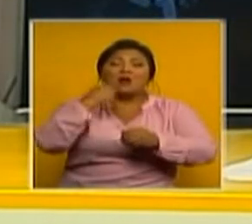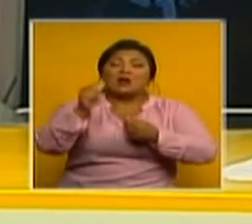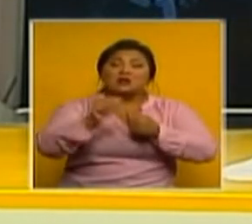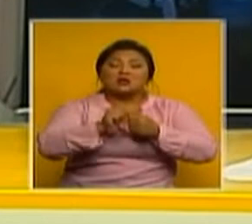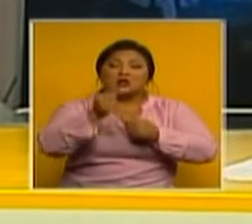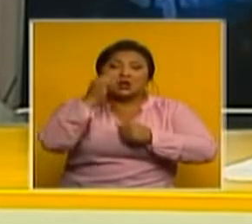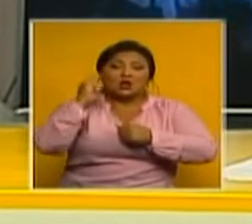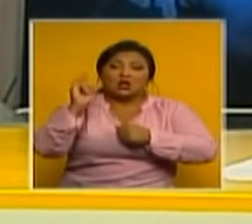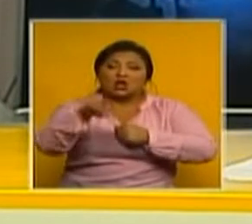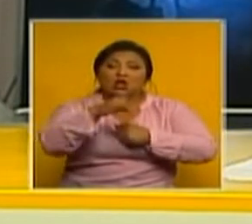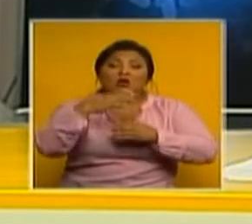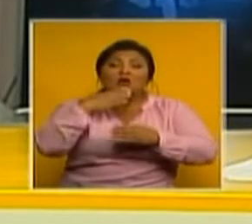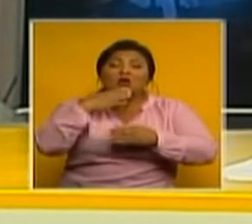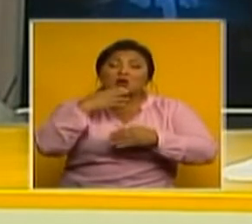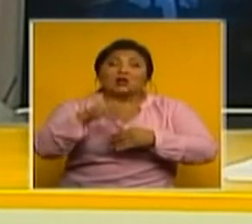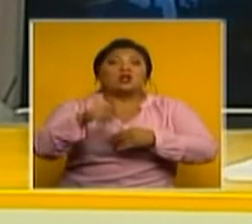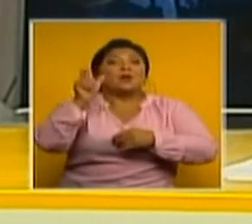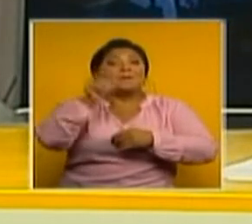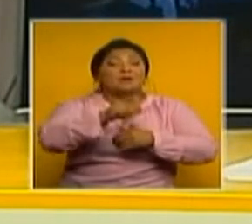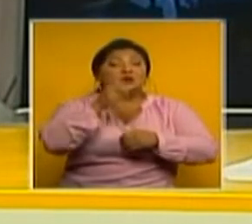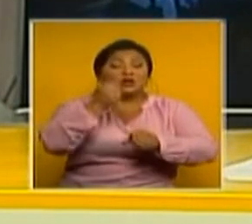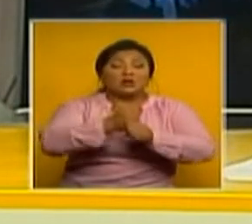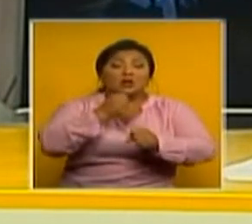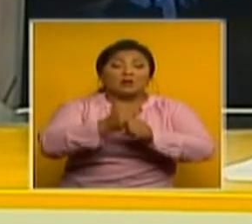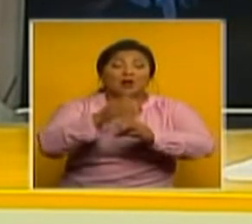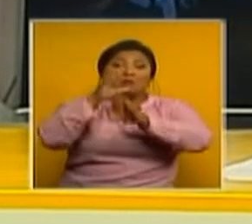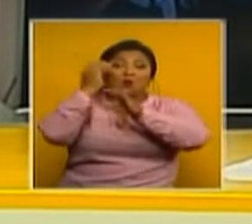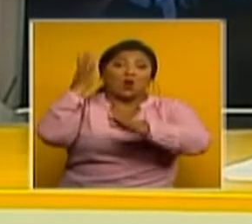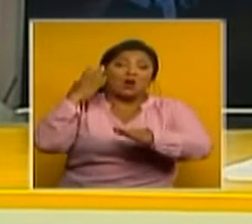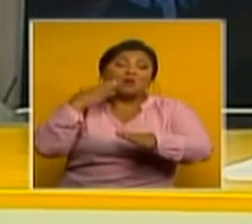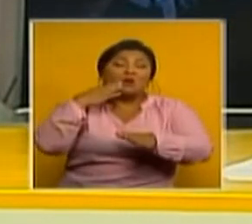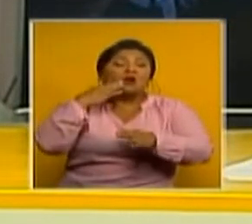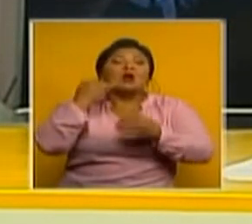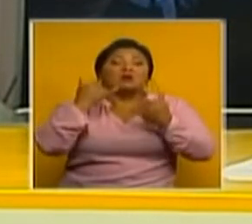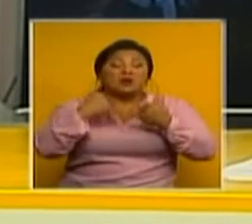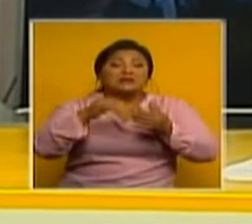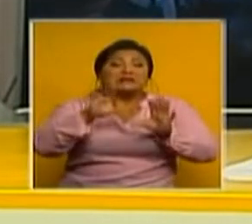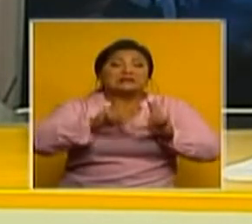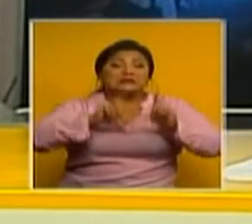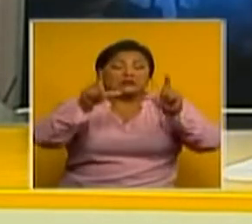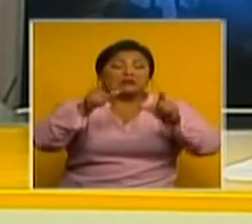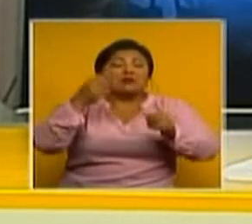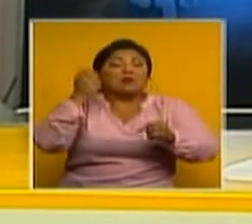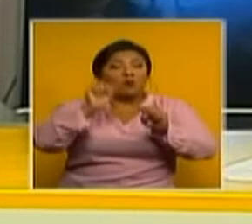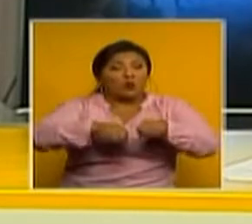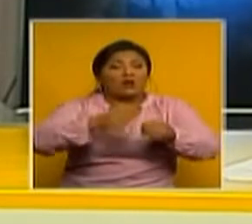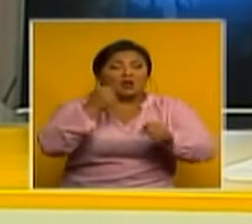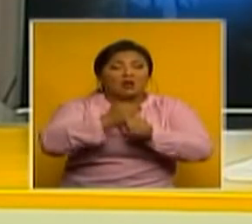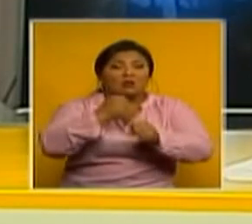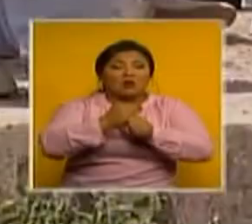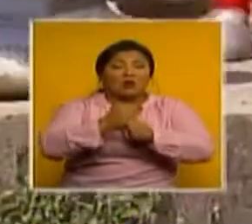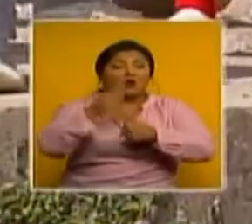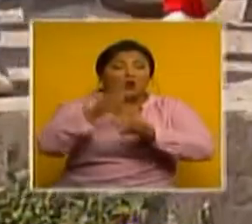conductores de expreso escolar deberán presentar un certificado para continuar laborando con menores de edad